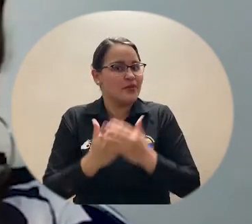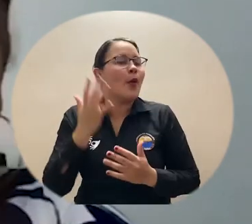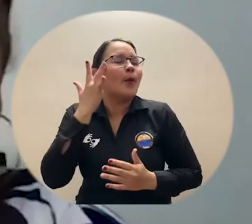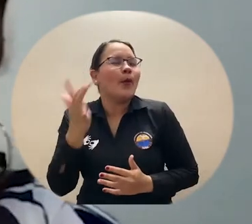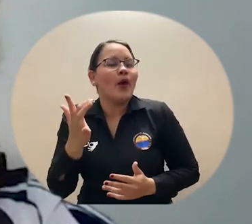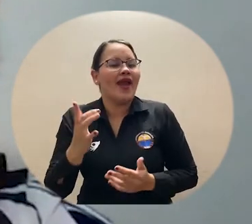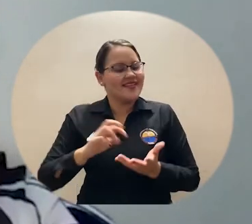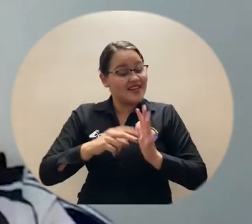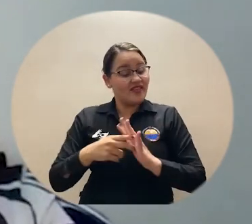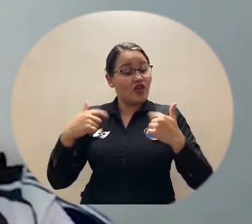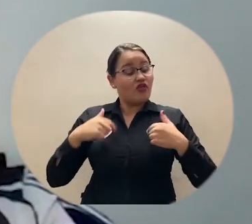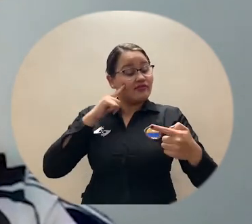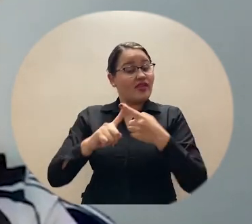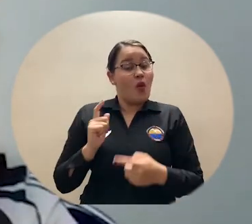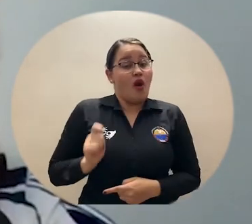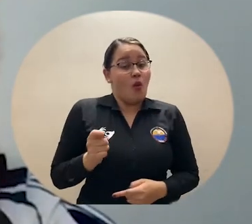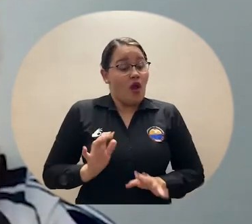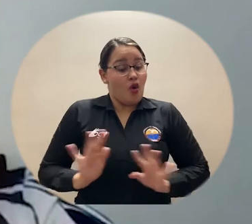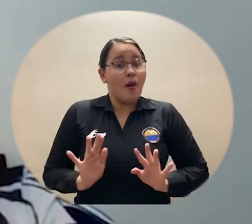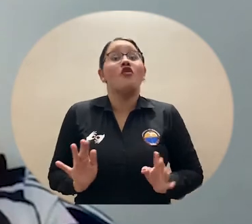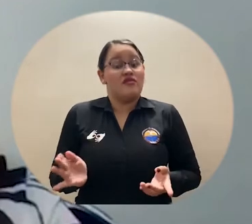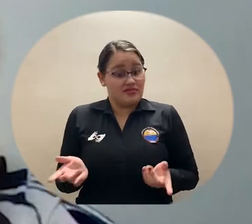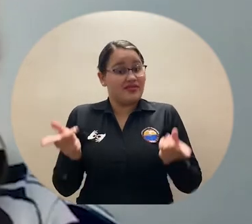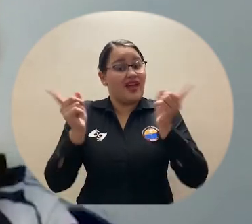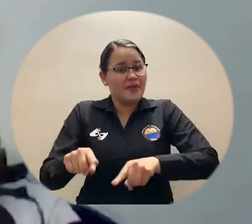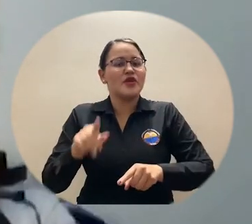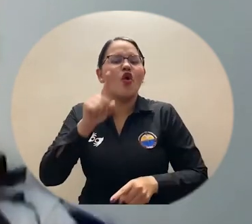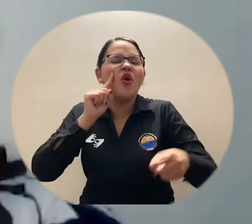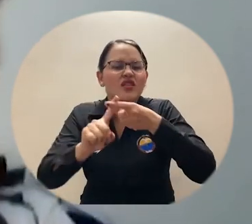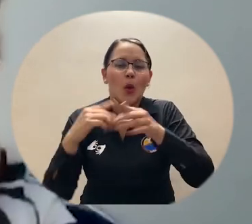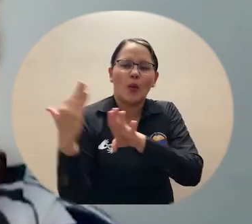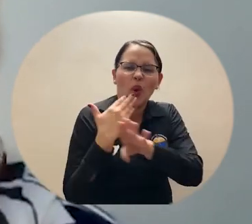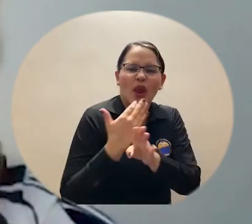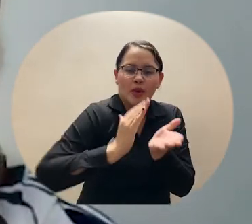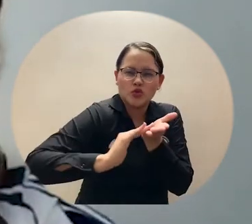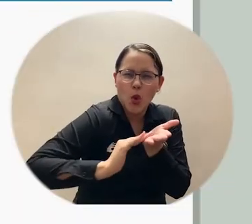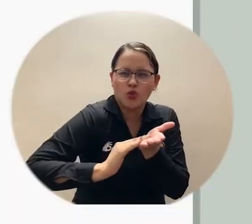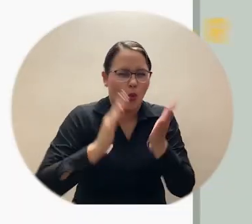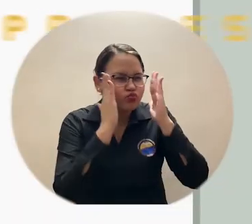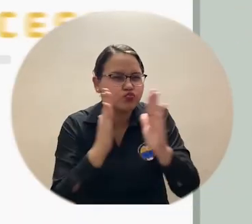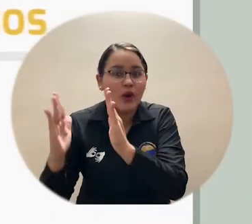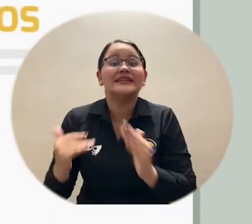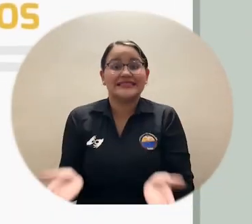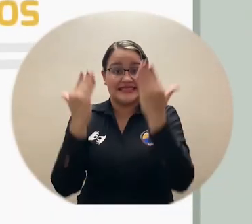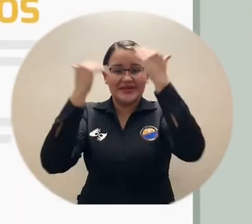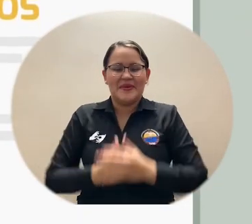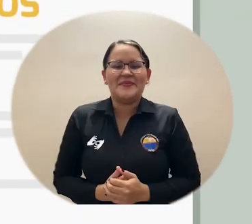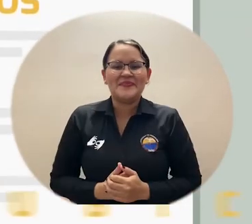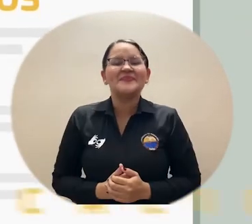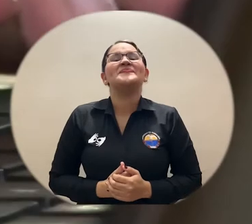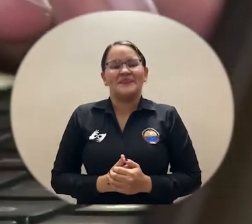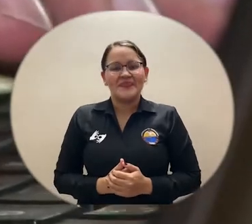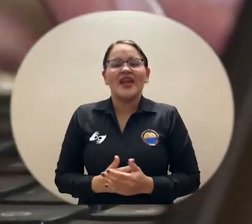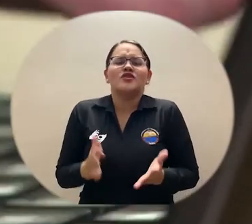nuestra carrera profesional, ya que no solo seremos abogados, sino la primera corte de abogados conciliadores en derecho. El diplomado se materializó